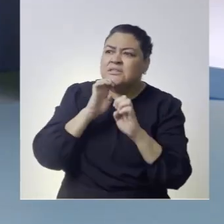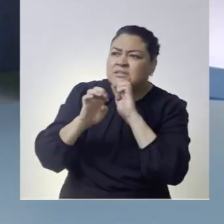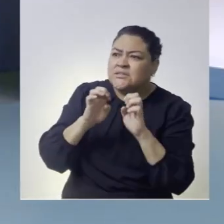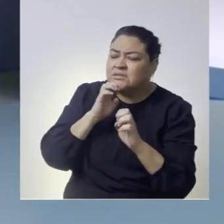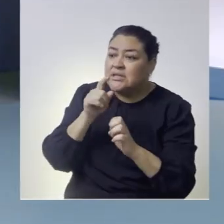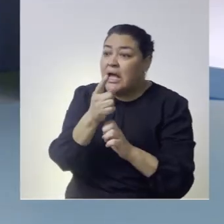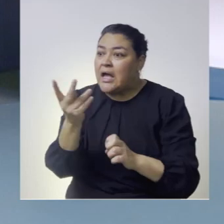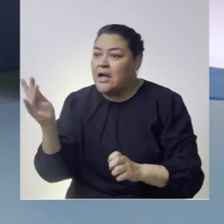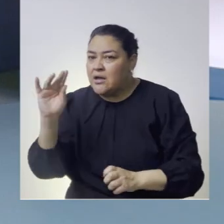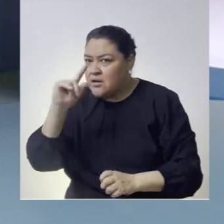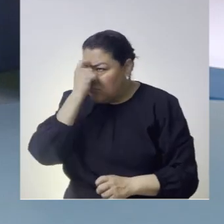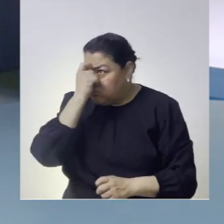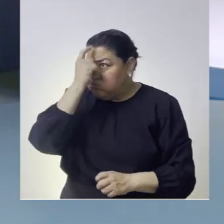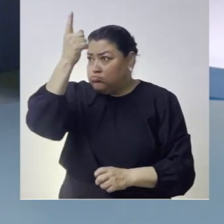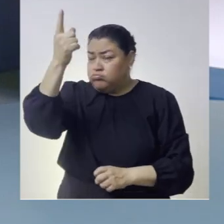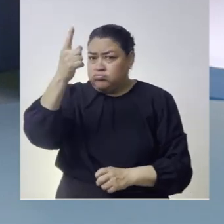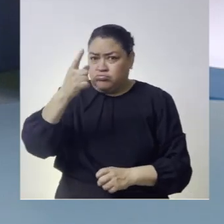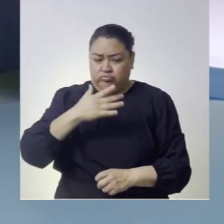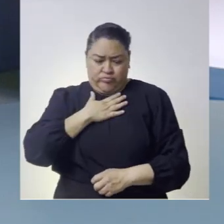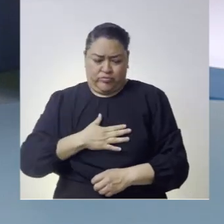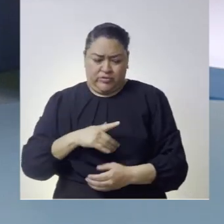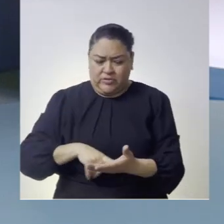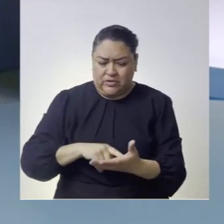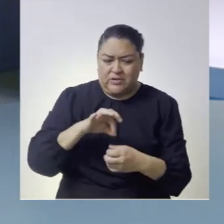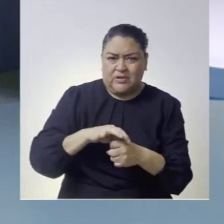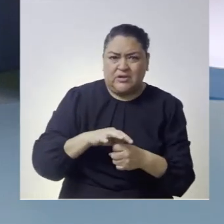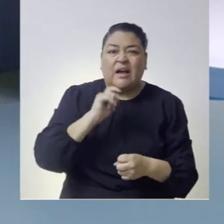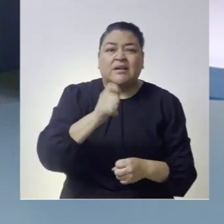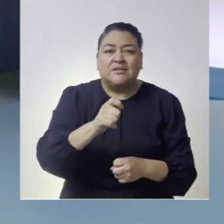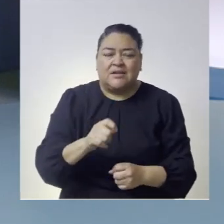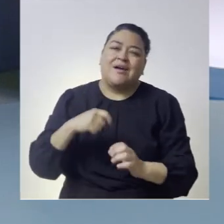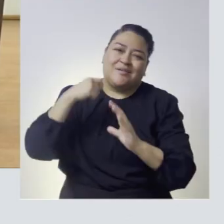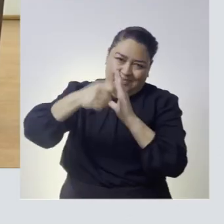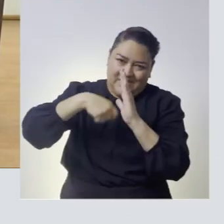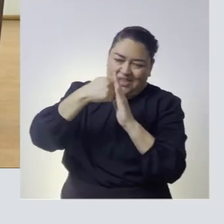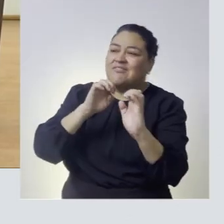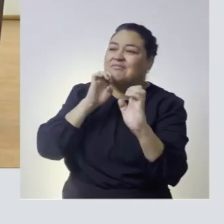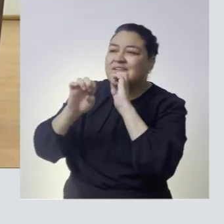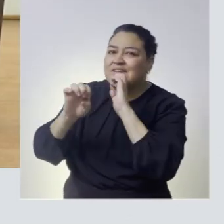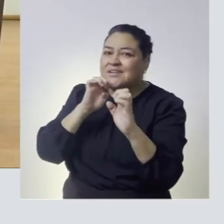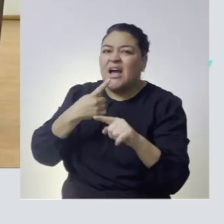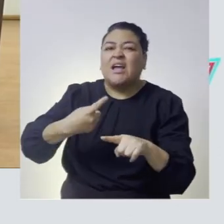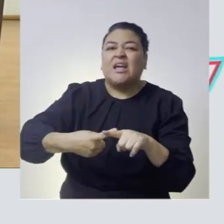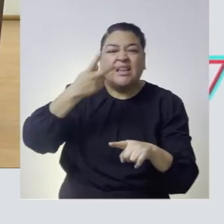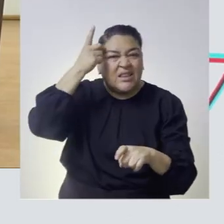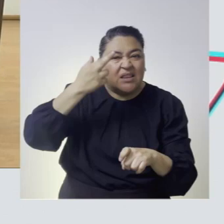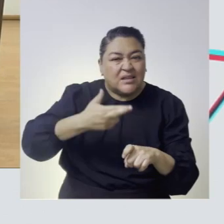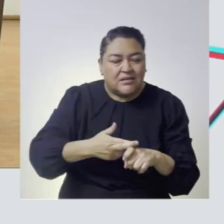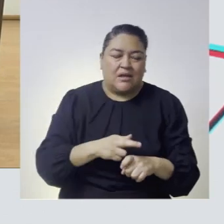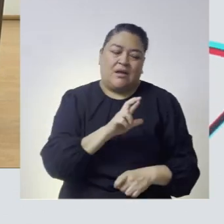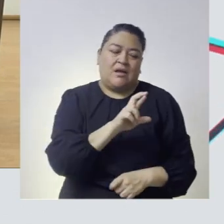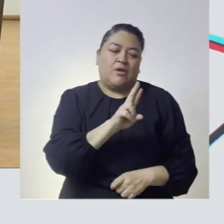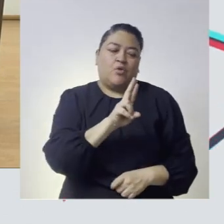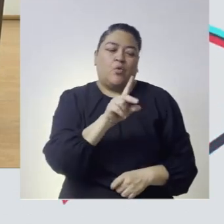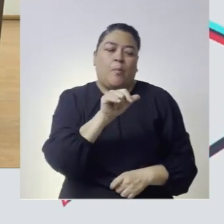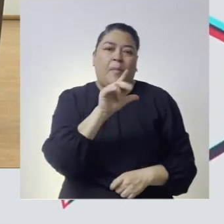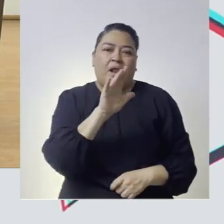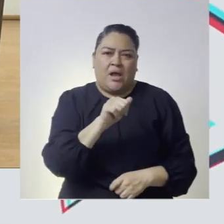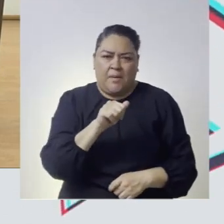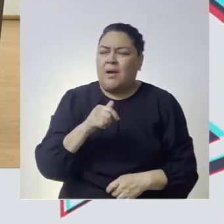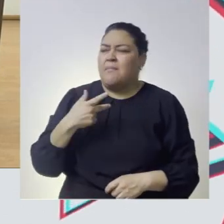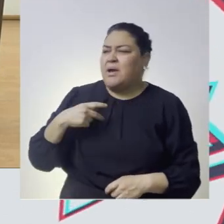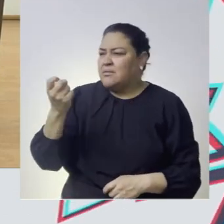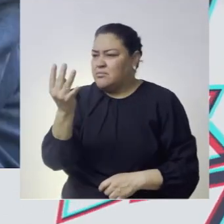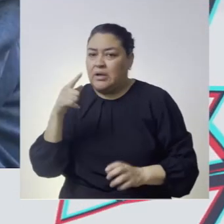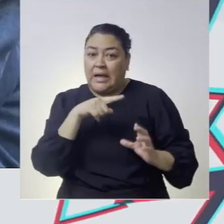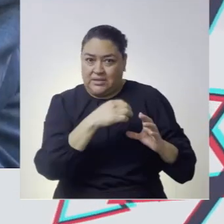fundadoras de la justicia electoral se trata de una serie de entrevistas realizadas por gabriela rubalcaba garcía la directora de la